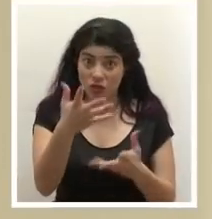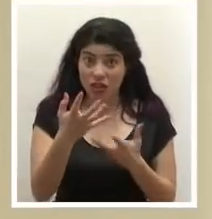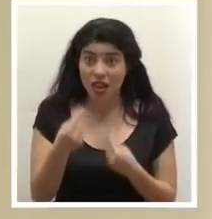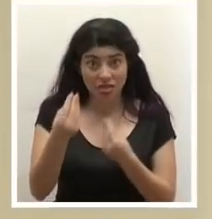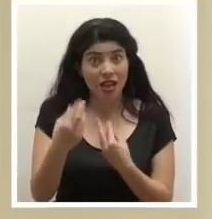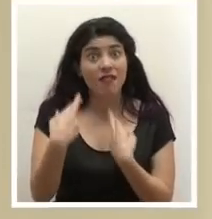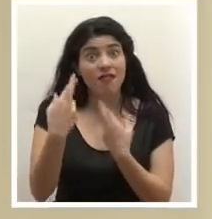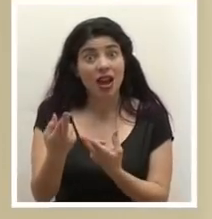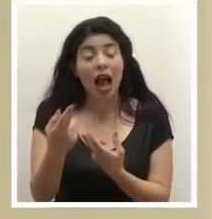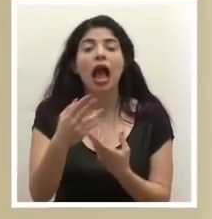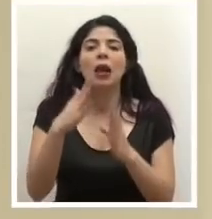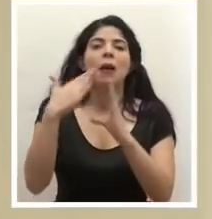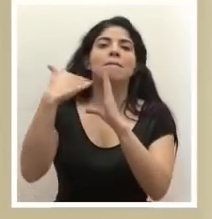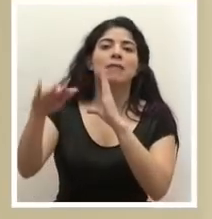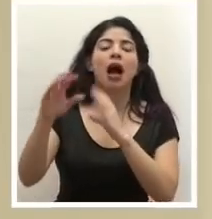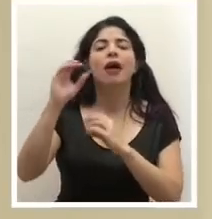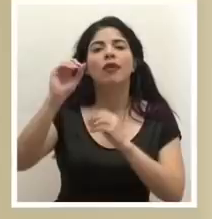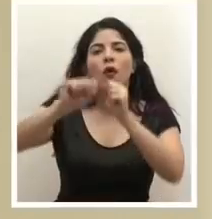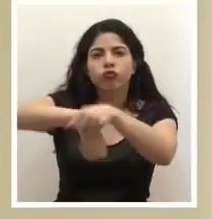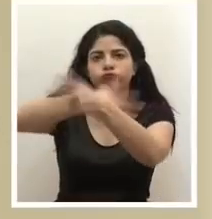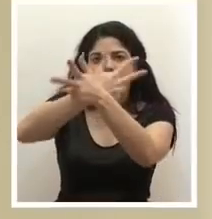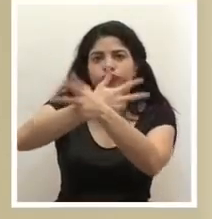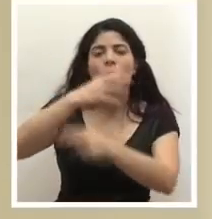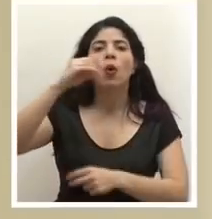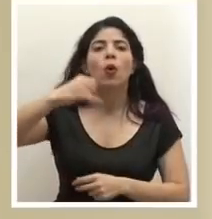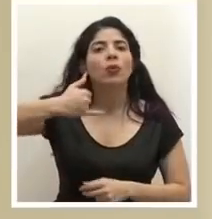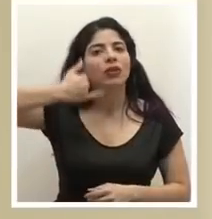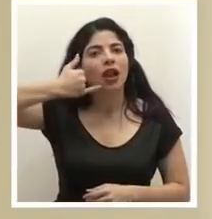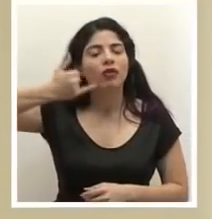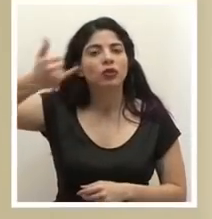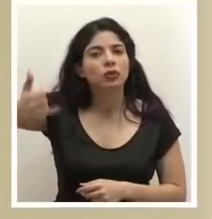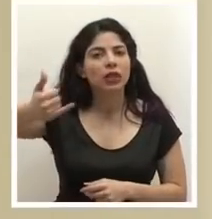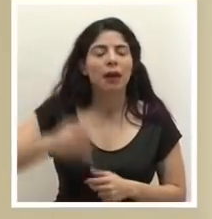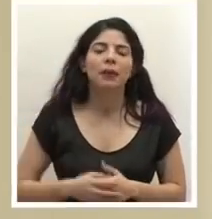darle, se le enviamos una videollamada, una llamada telefónica.